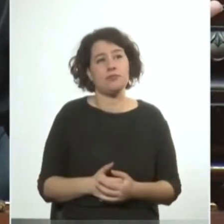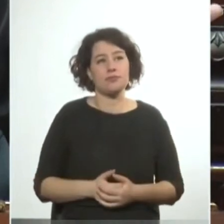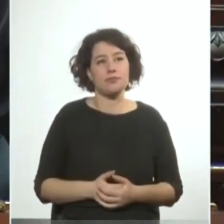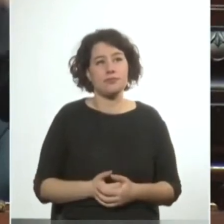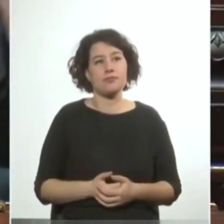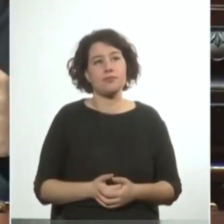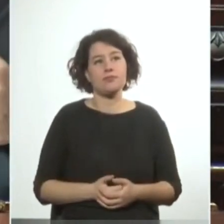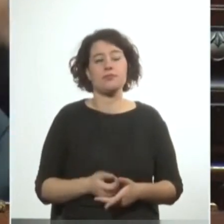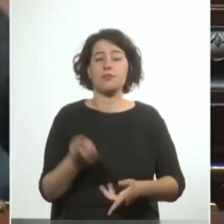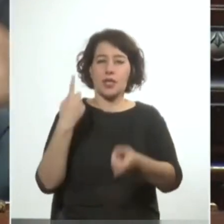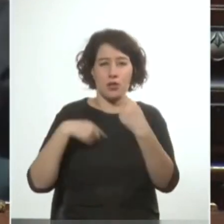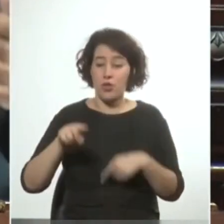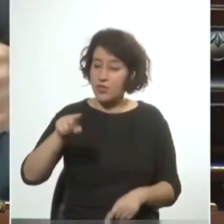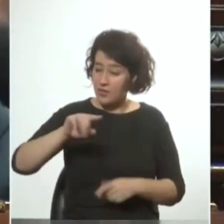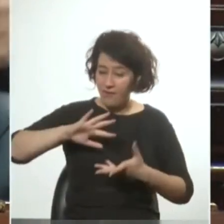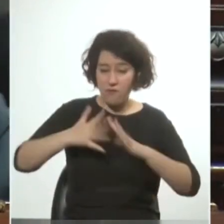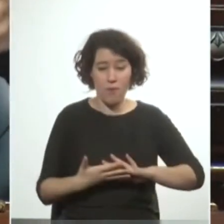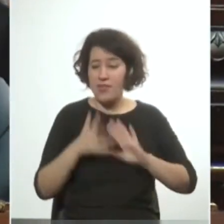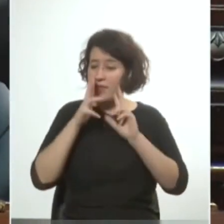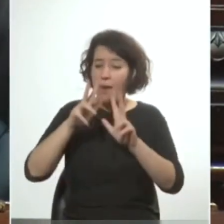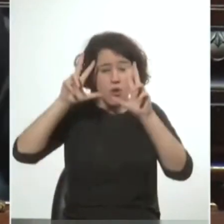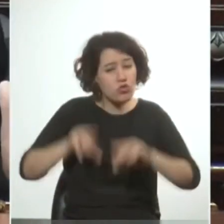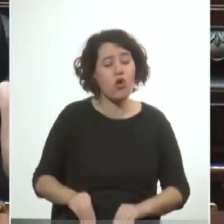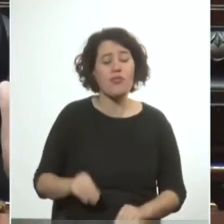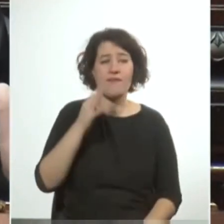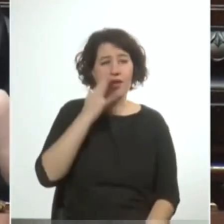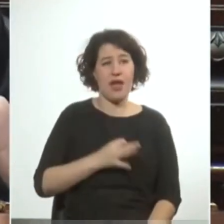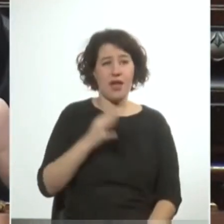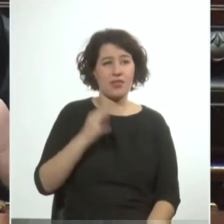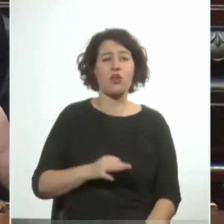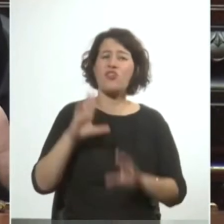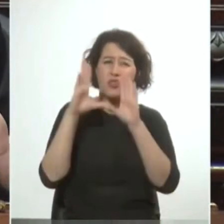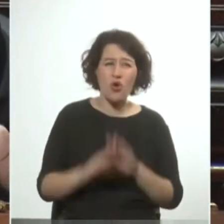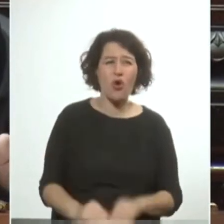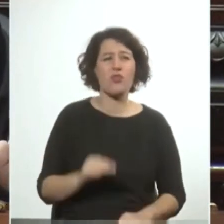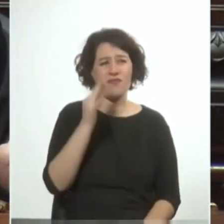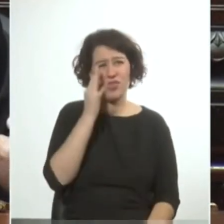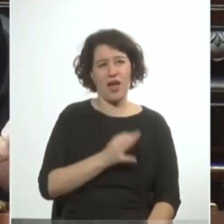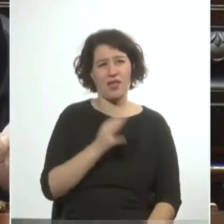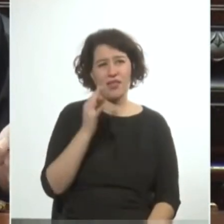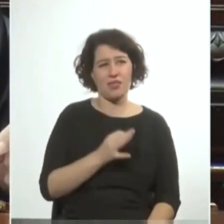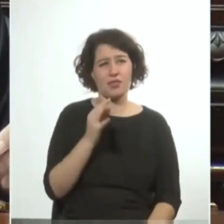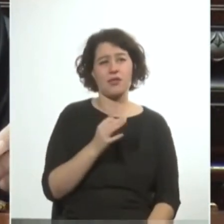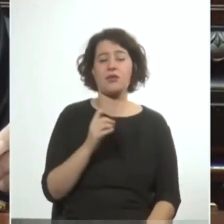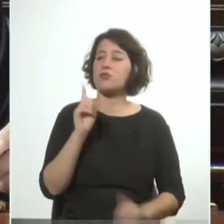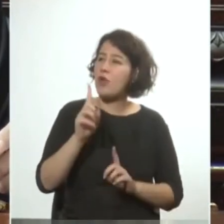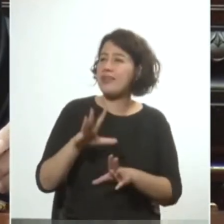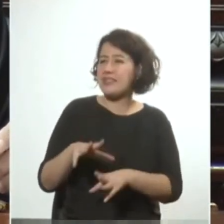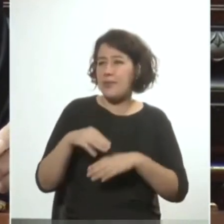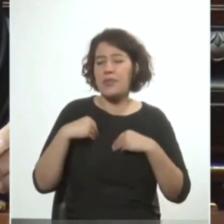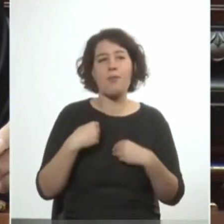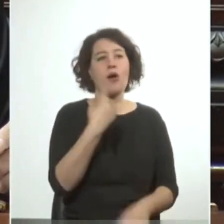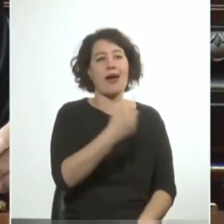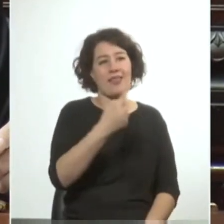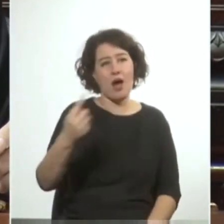y entonces de esa manera digamos toda la verdad toda la verdad y hagámonos cargo cada